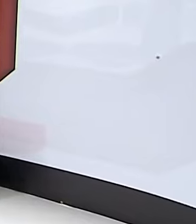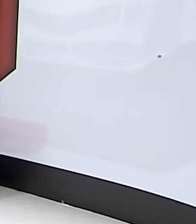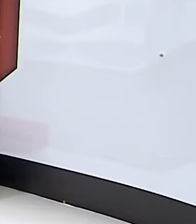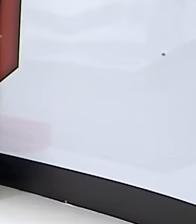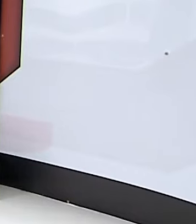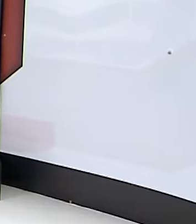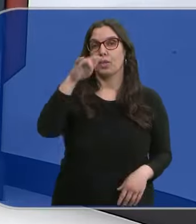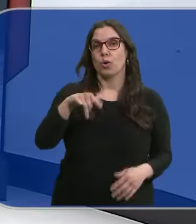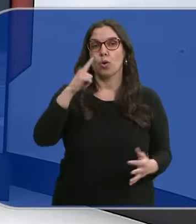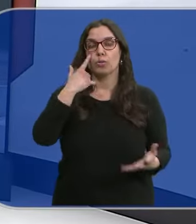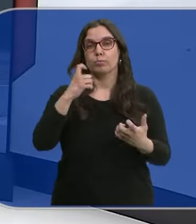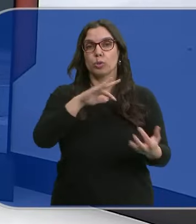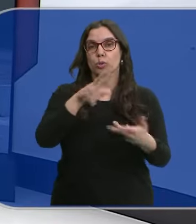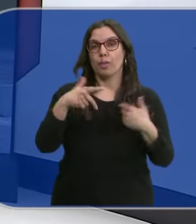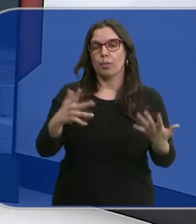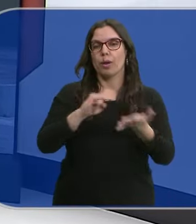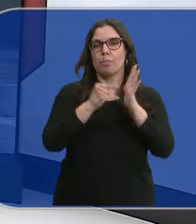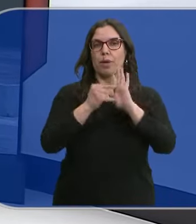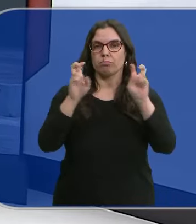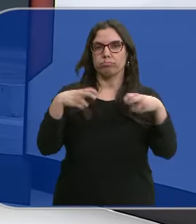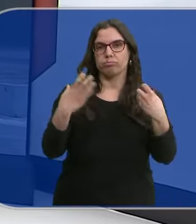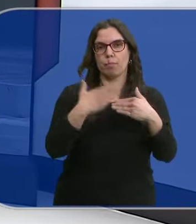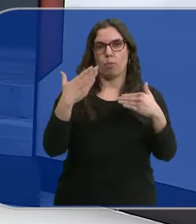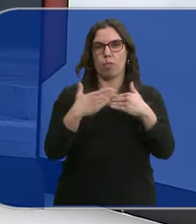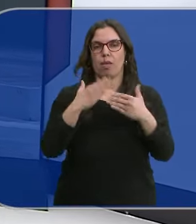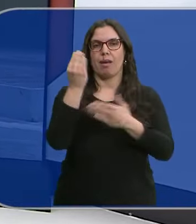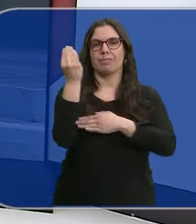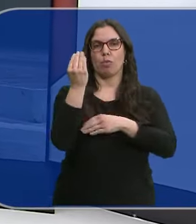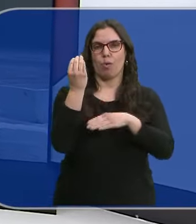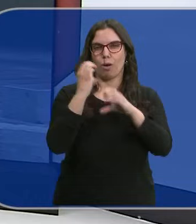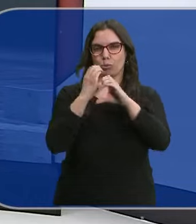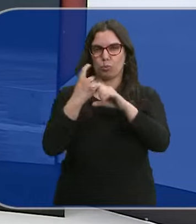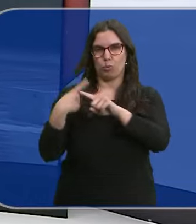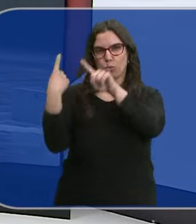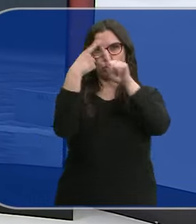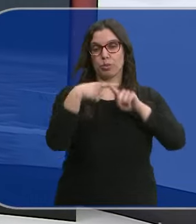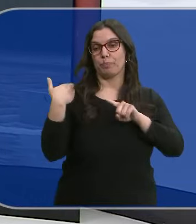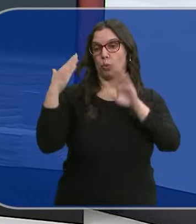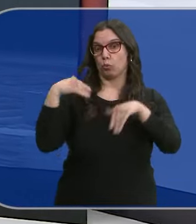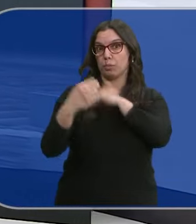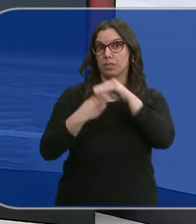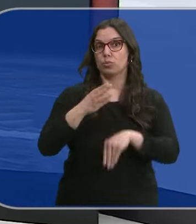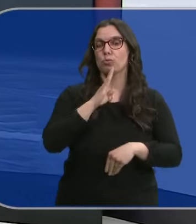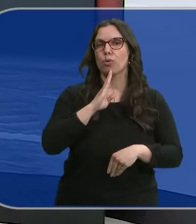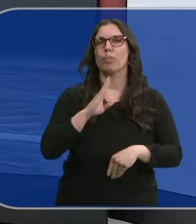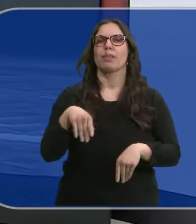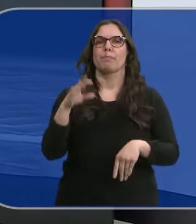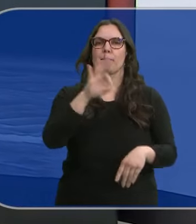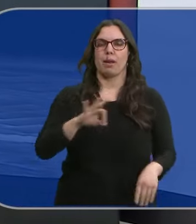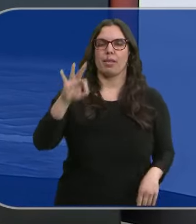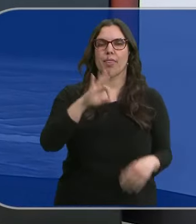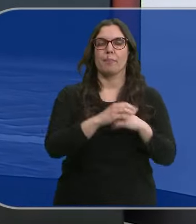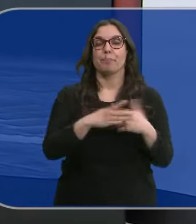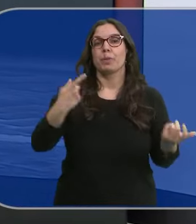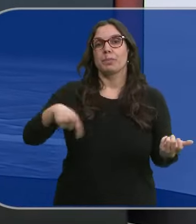Buenas tardes, hoy es noticia el plan de modernización de las estaciones de autobuses de la comunidad. La última actuación se ha llevado a cabo en la terminal de Palencia.